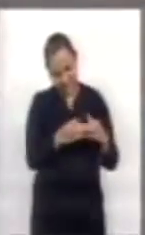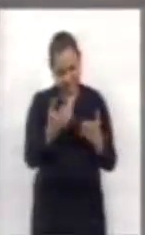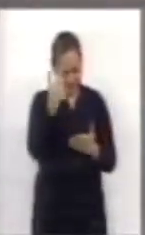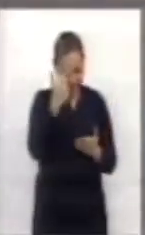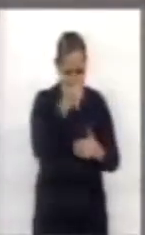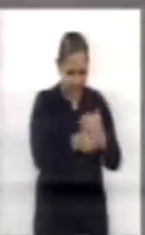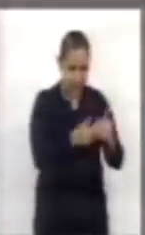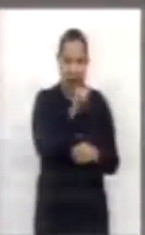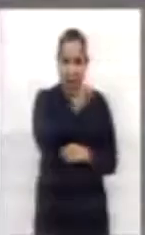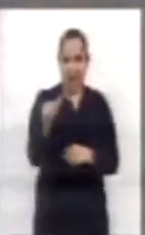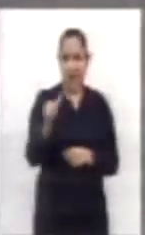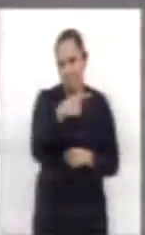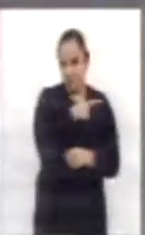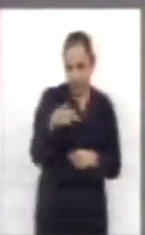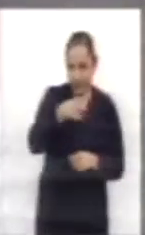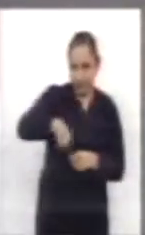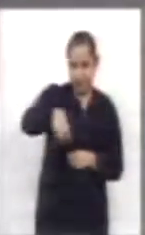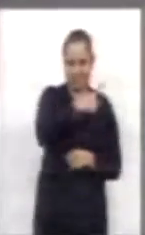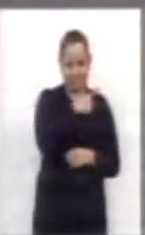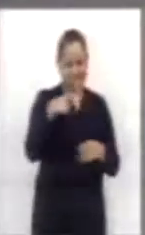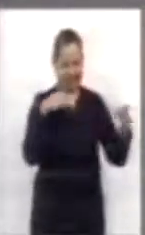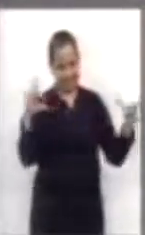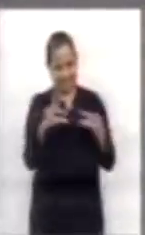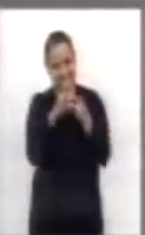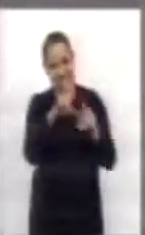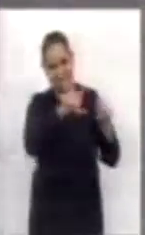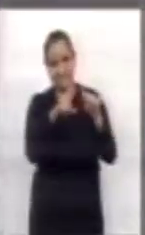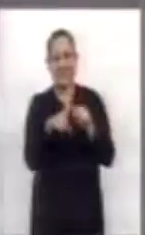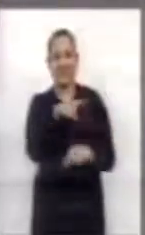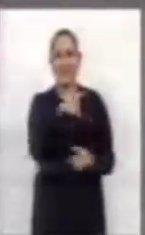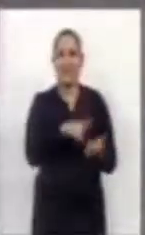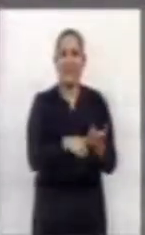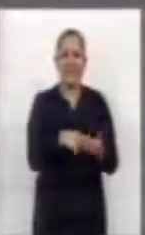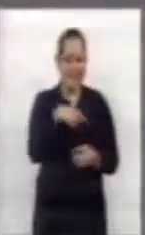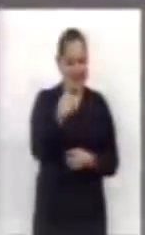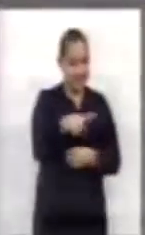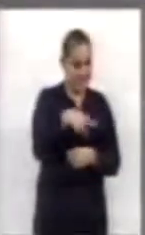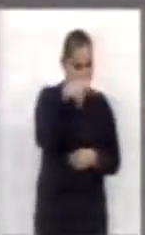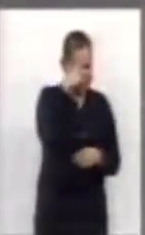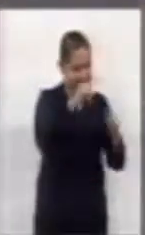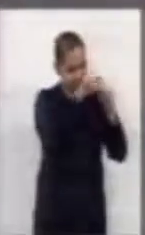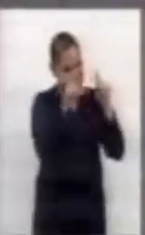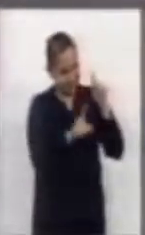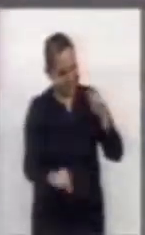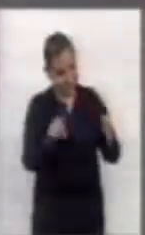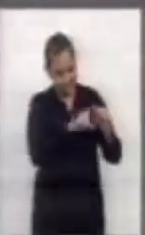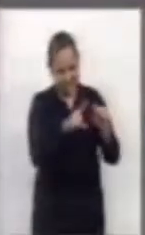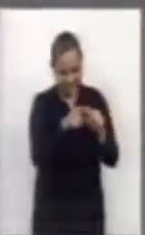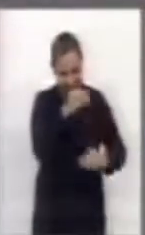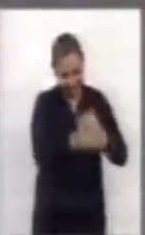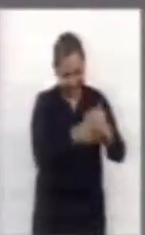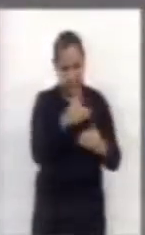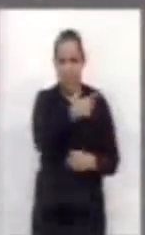disminución de la pobreza. Por otro lado, la política social en nuestro país debe de renovarse.